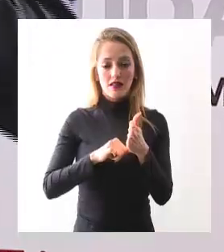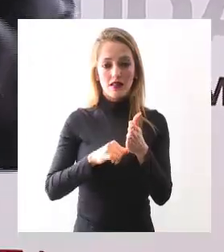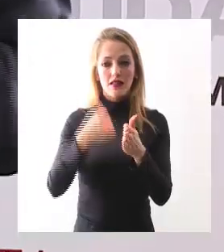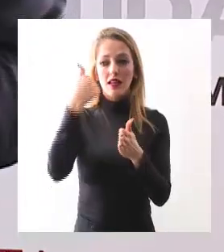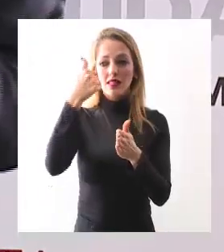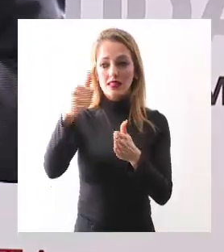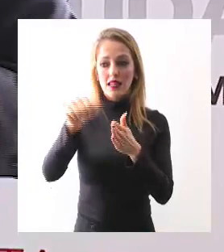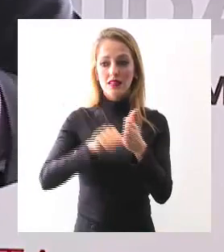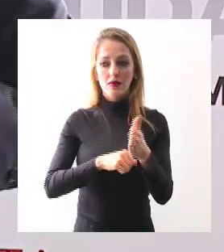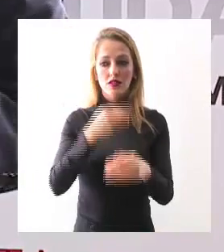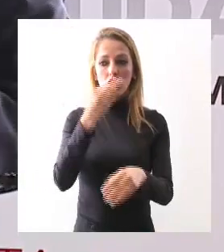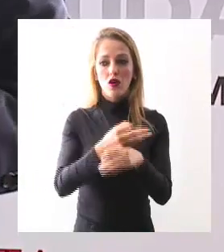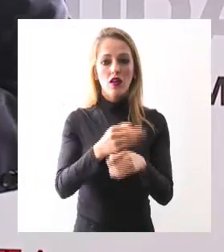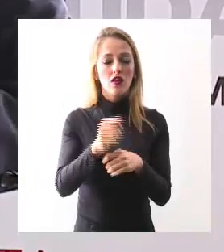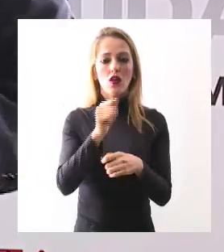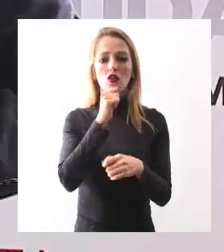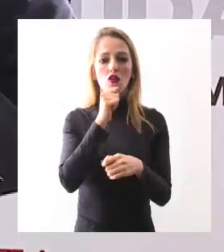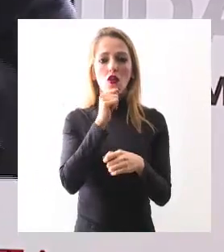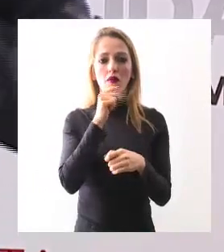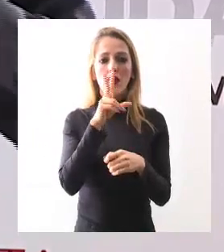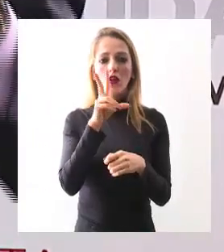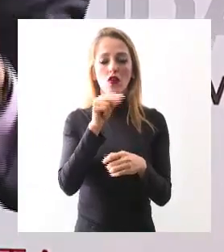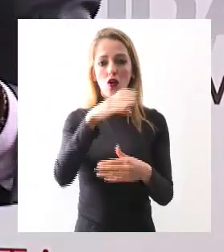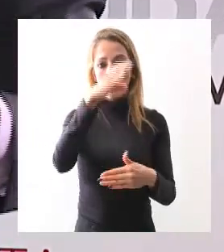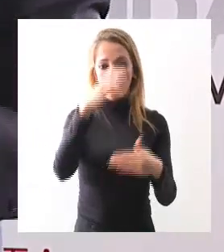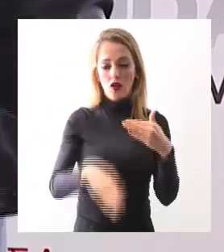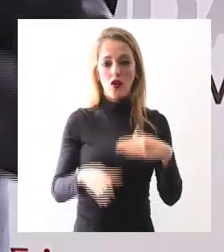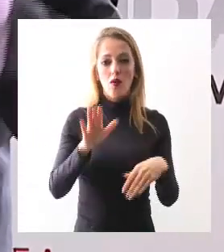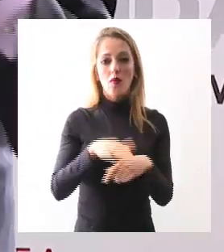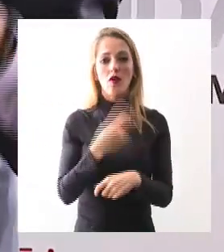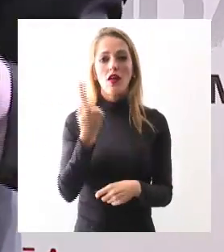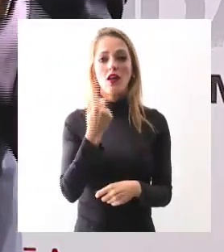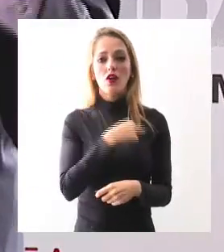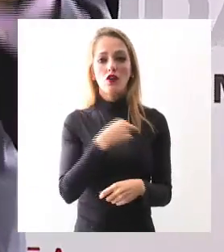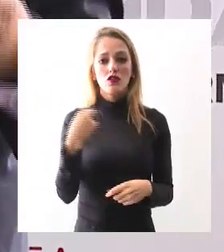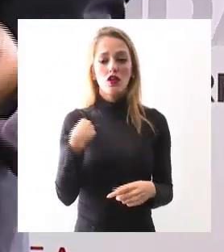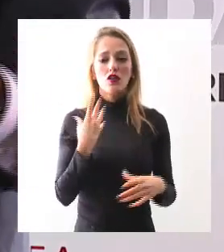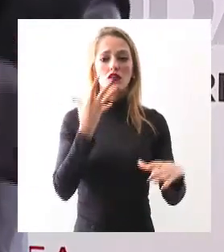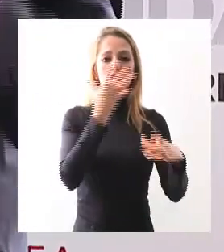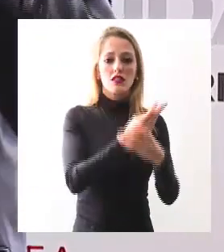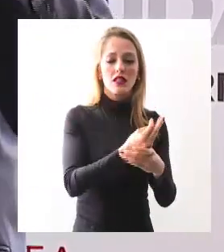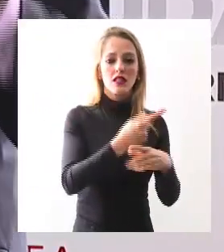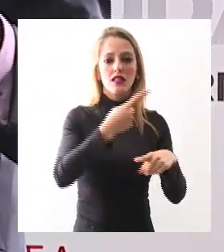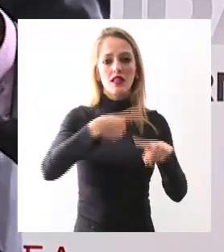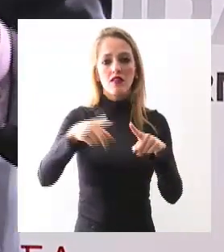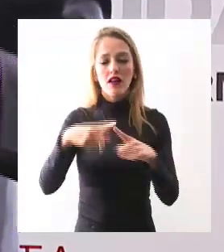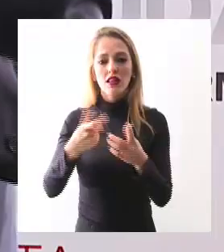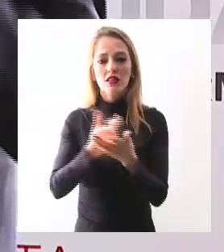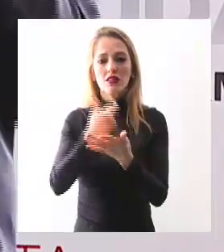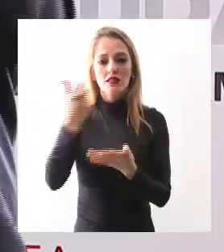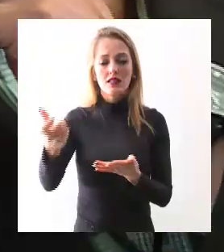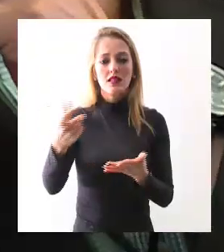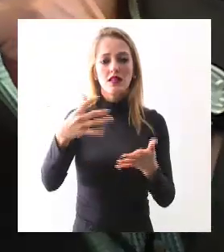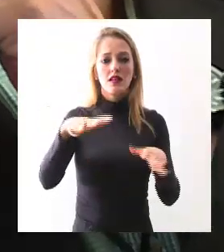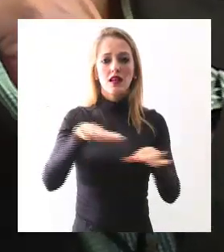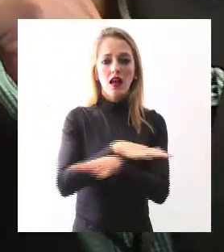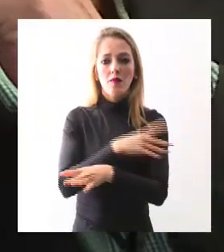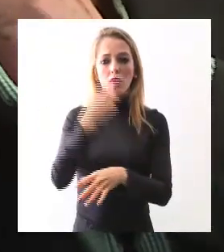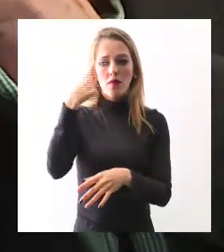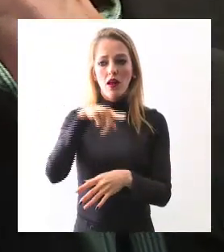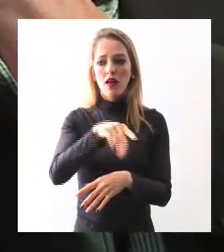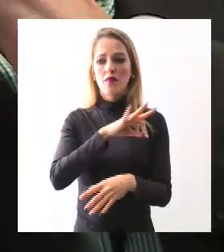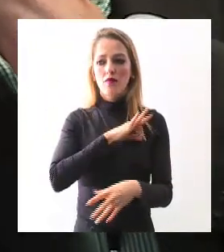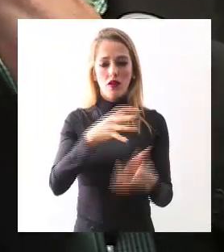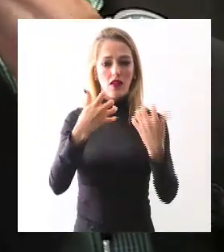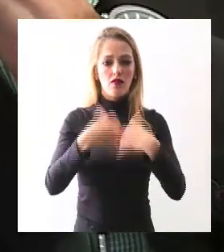en que el proceso no ha quedado estancado, porque hemos tenido que generar los medios técnicos, financieros que permitan el éxito de la ruta